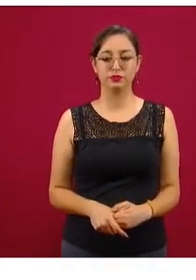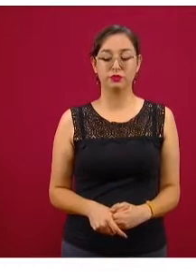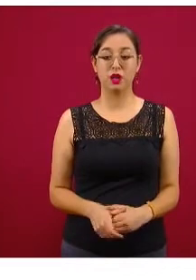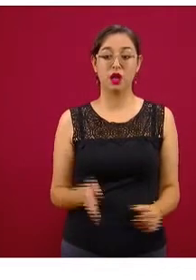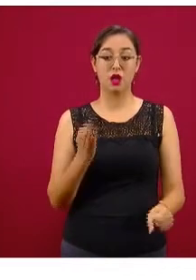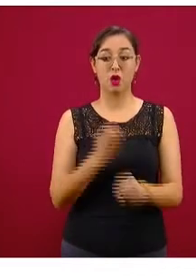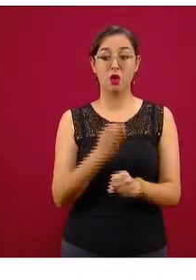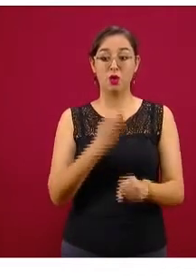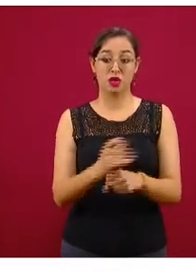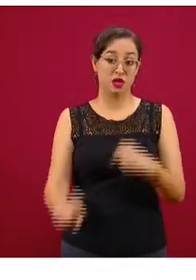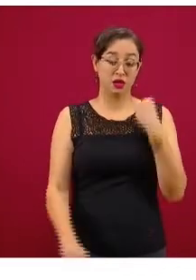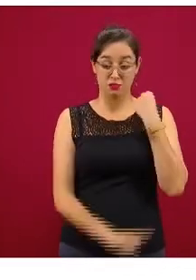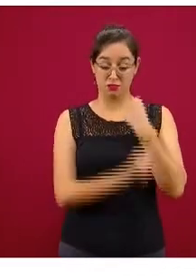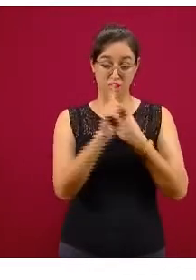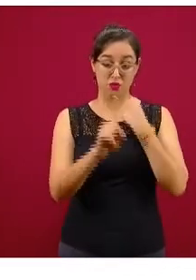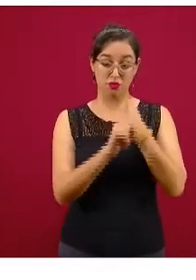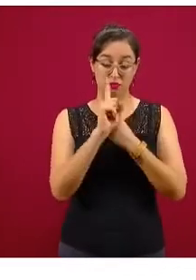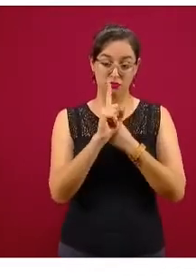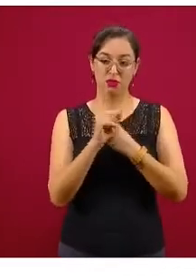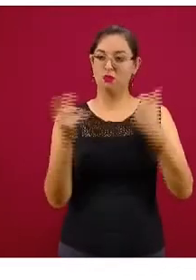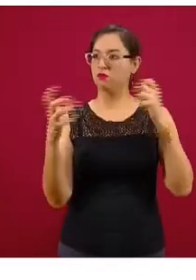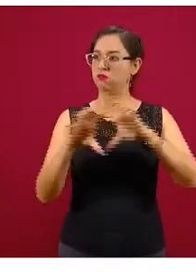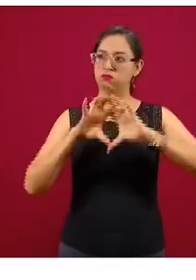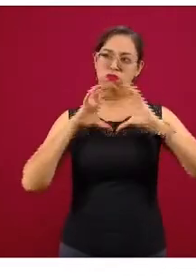sanitaria, pues se está dando a nivel mundial.